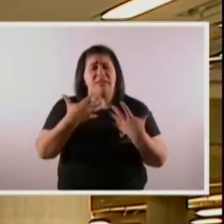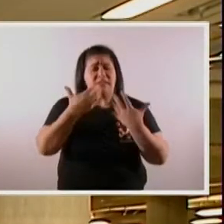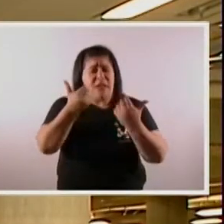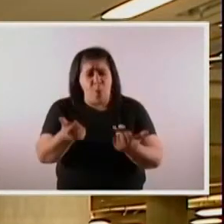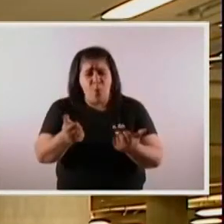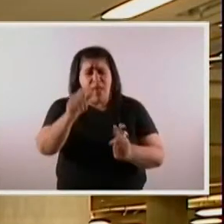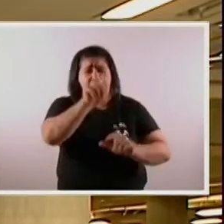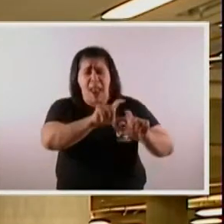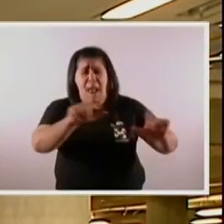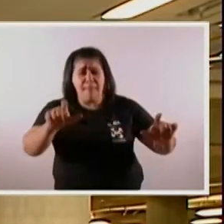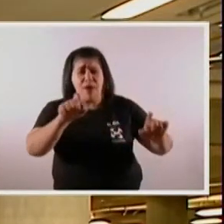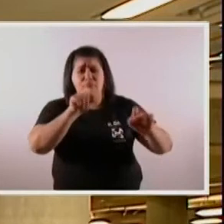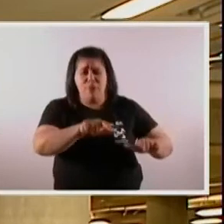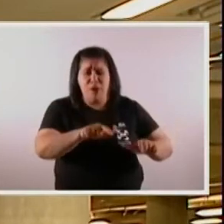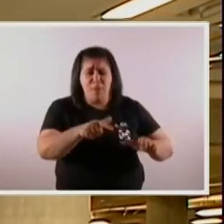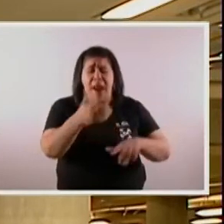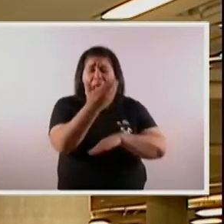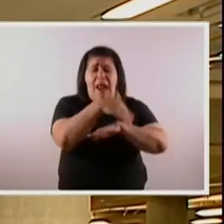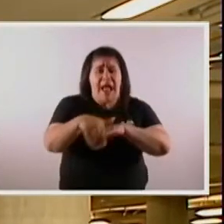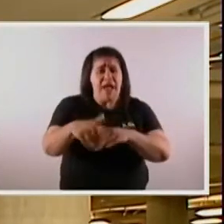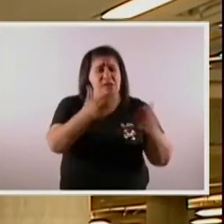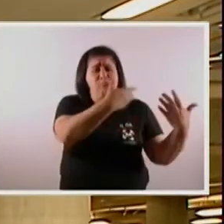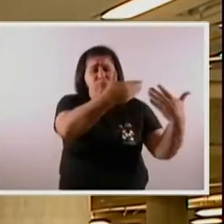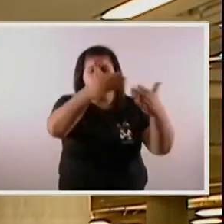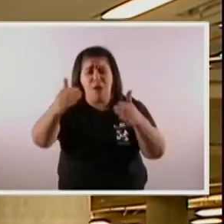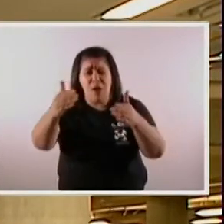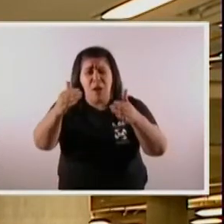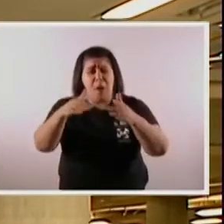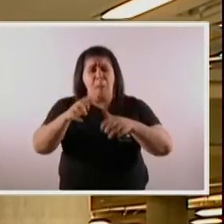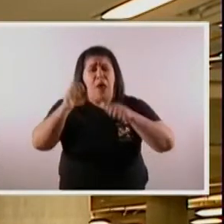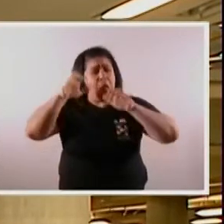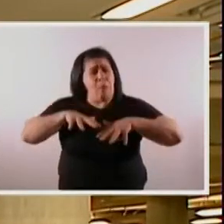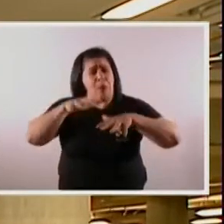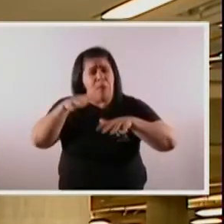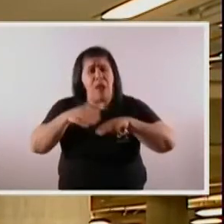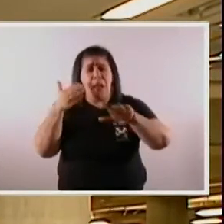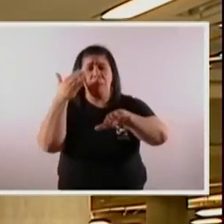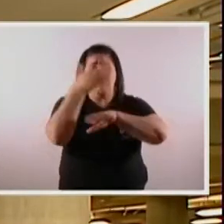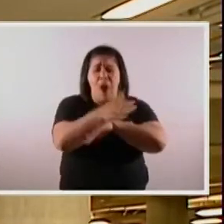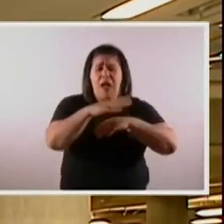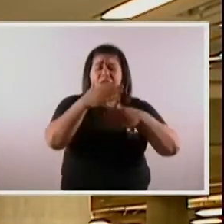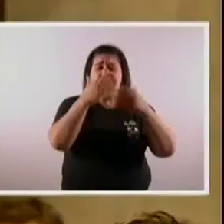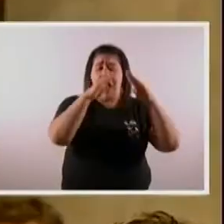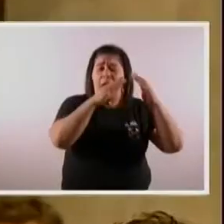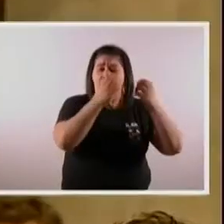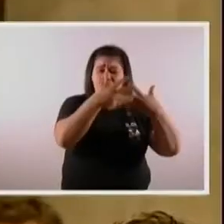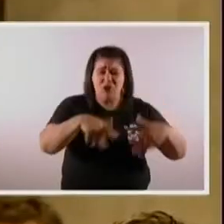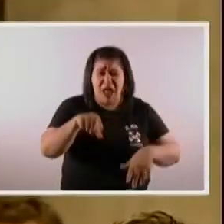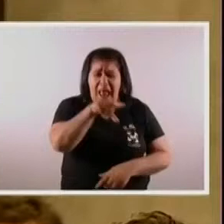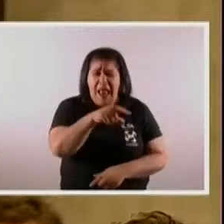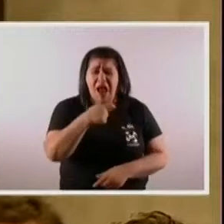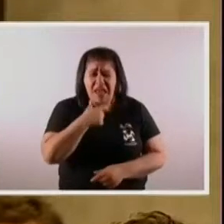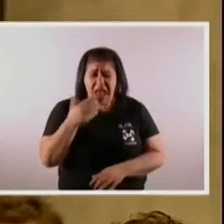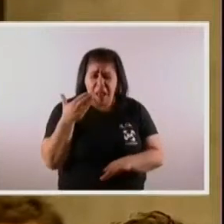la gente para liberar la calle? ¿Para que los barrabrabas entren a la Casa Rosada como el otro día? ¿Eso quieren?